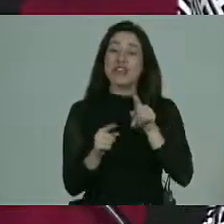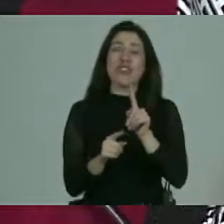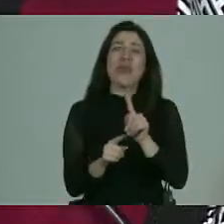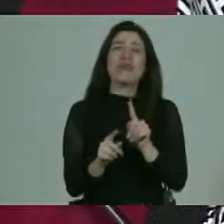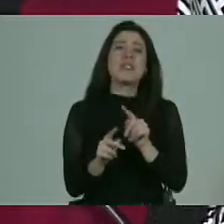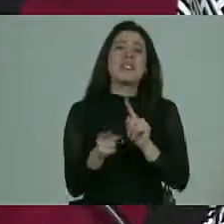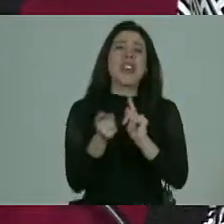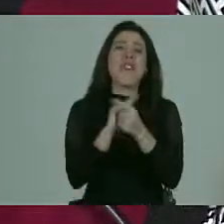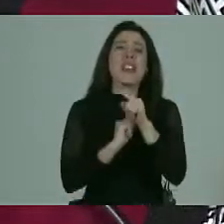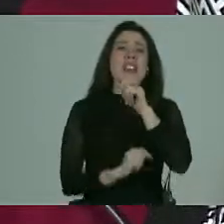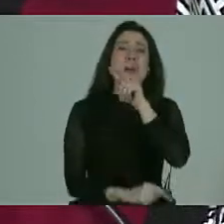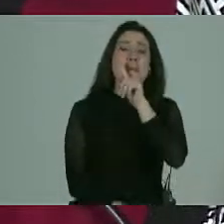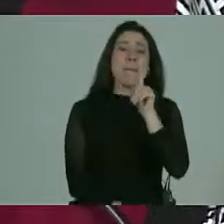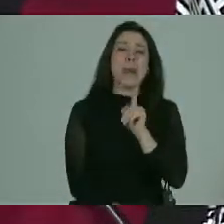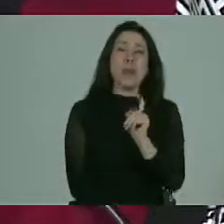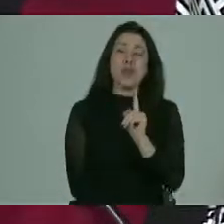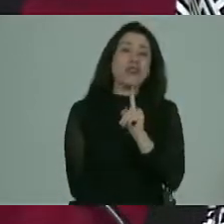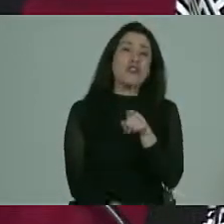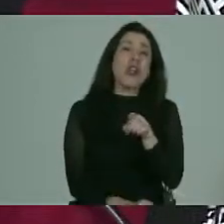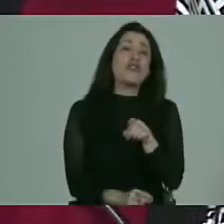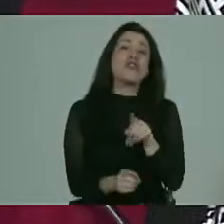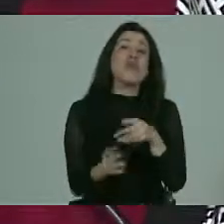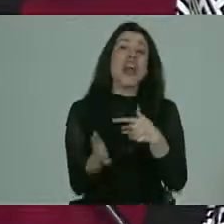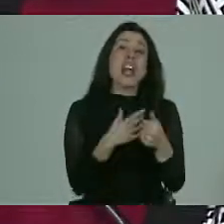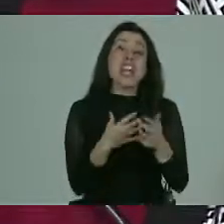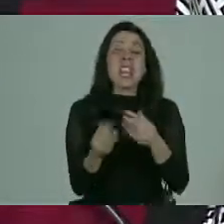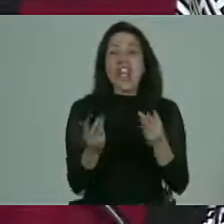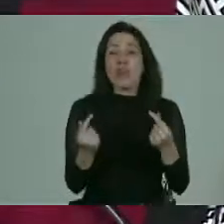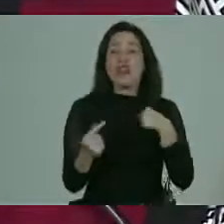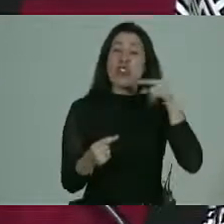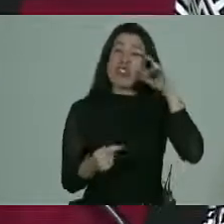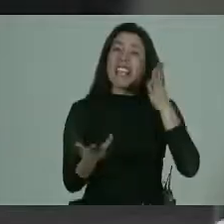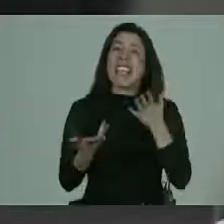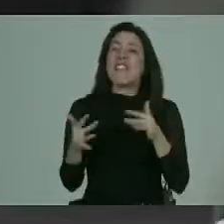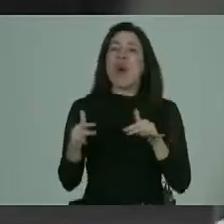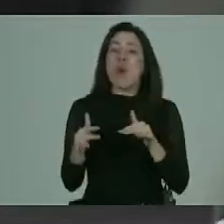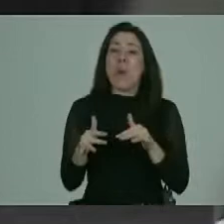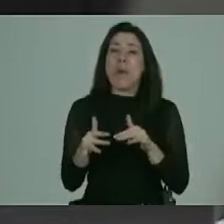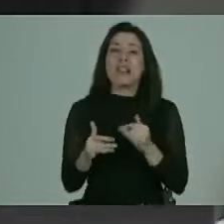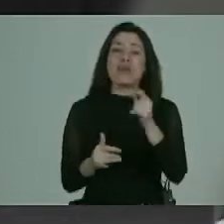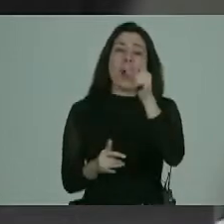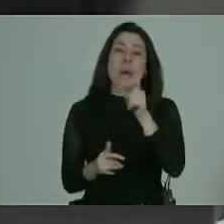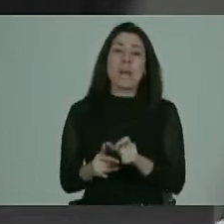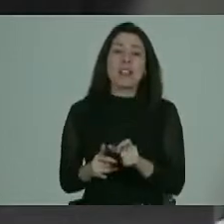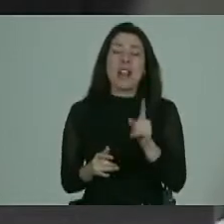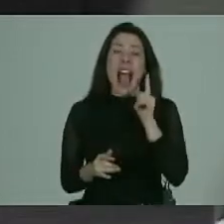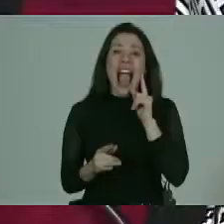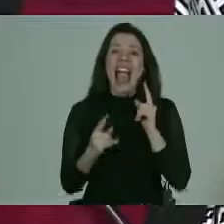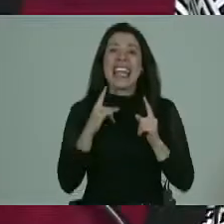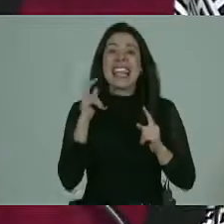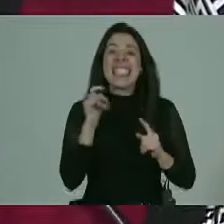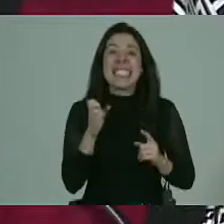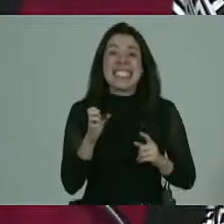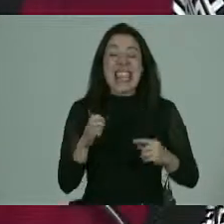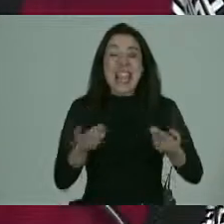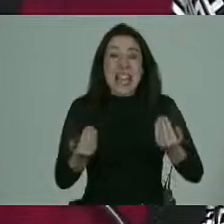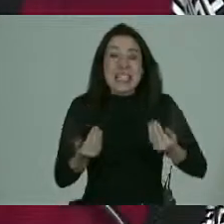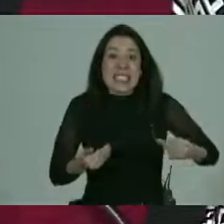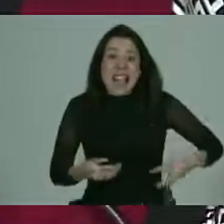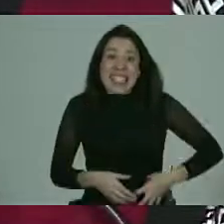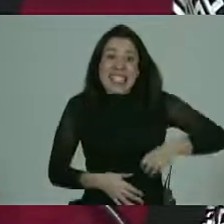pregunta ¿te fijas? sino que sea algo natural así como yo sé qué técnica voy a usar si alguien tiene un quiste de un ovario y necesita sacarlo